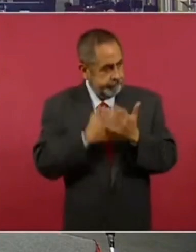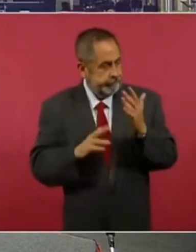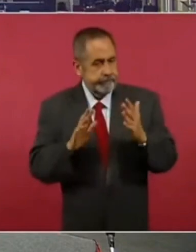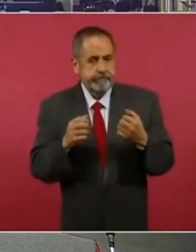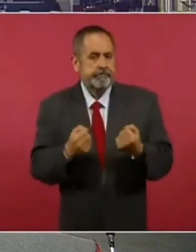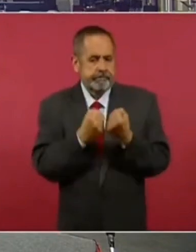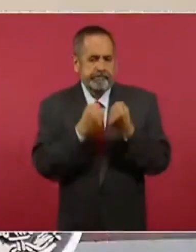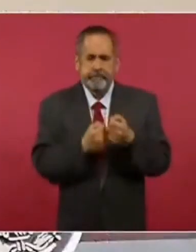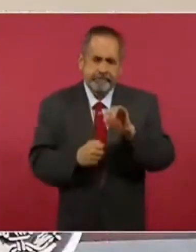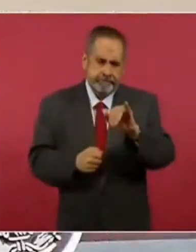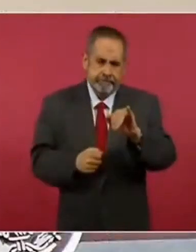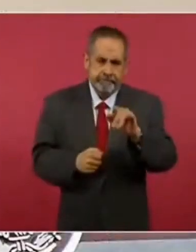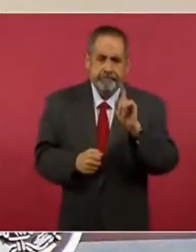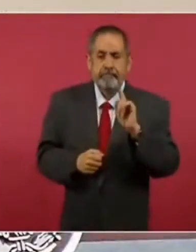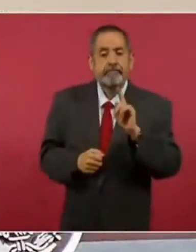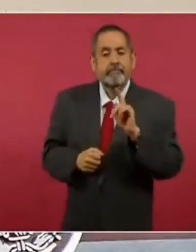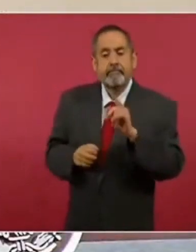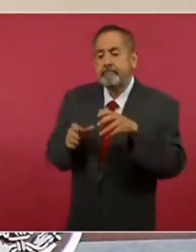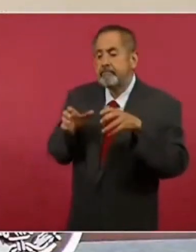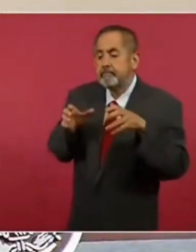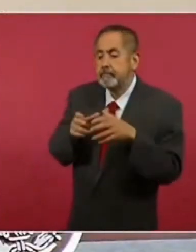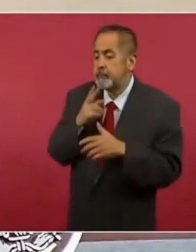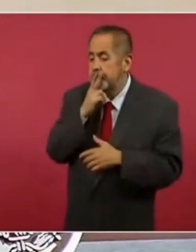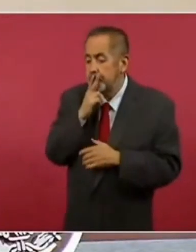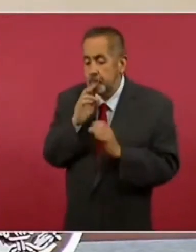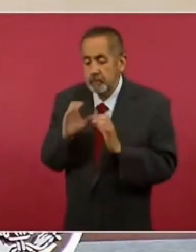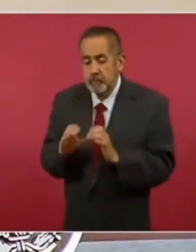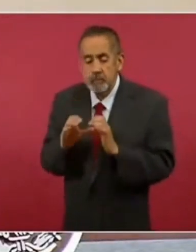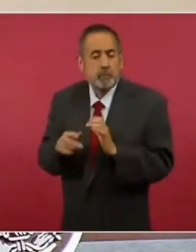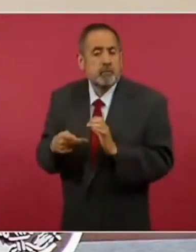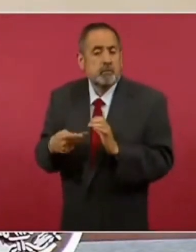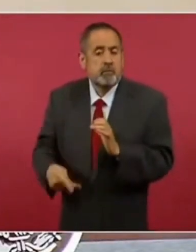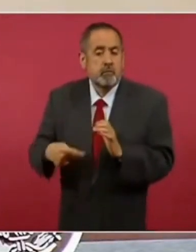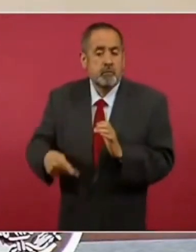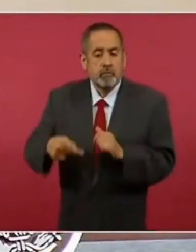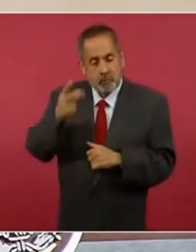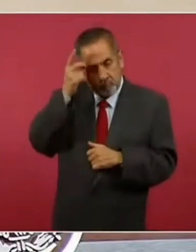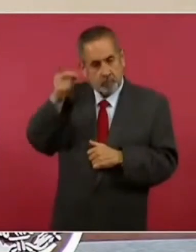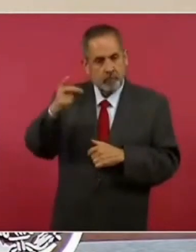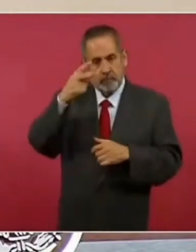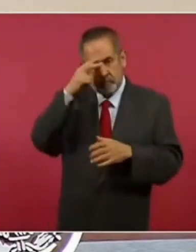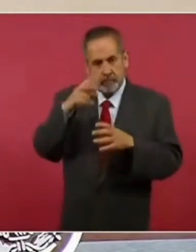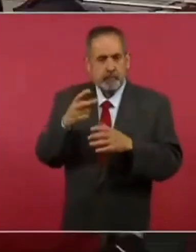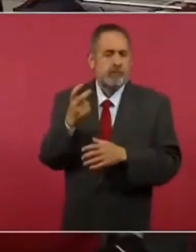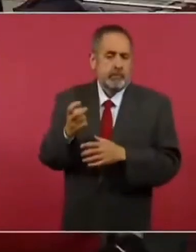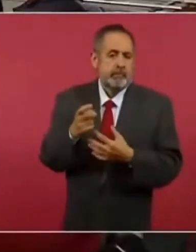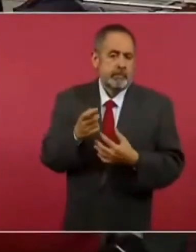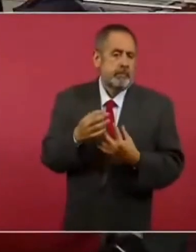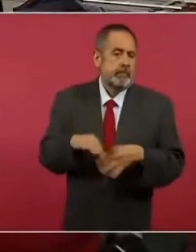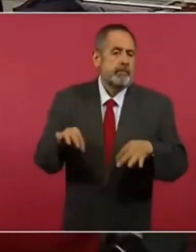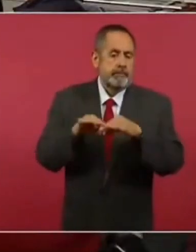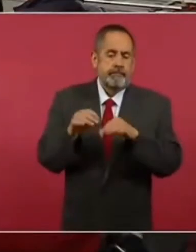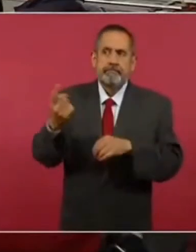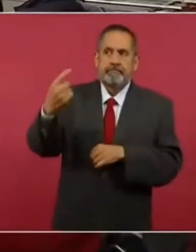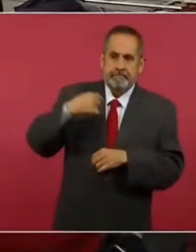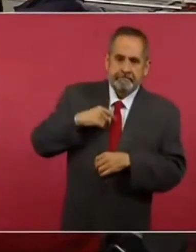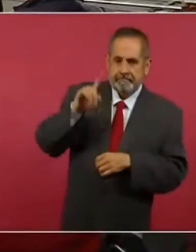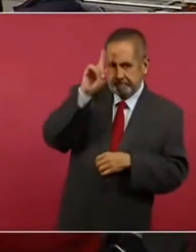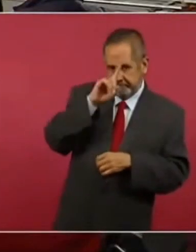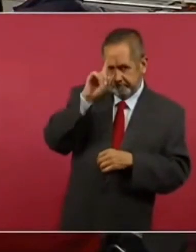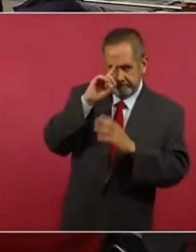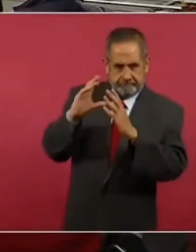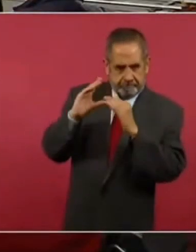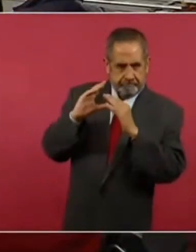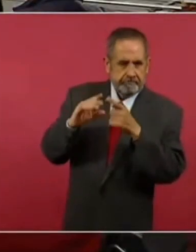pero no deja de ser también importante su participación en el combate a los